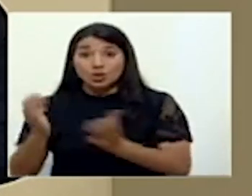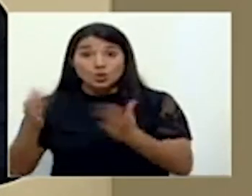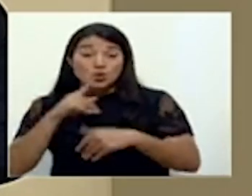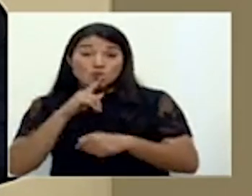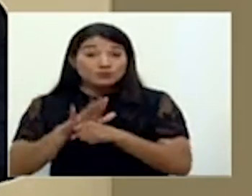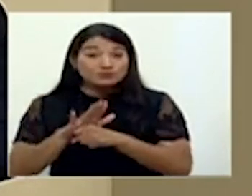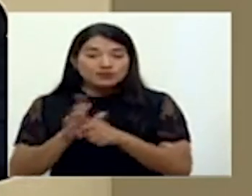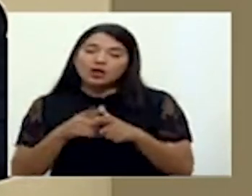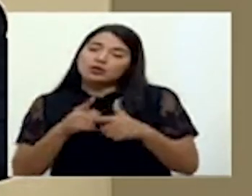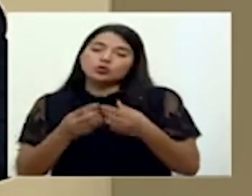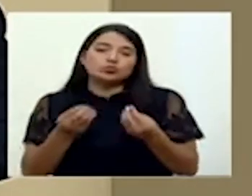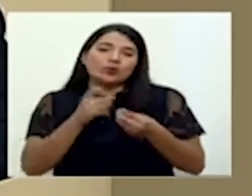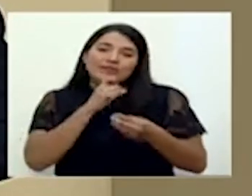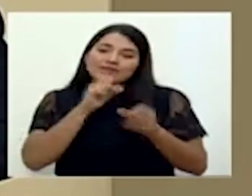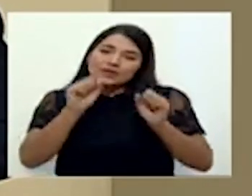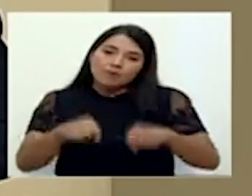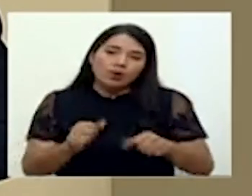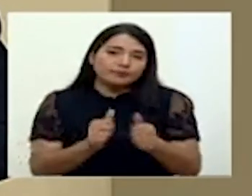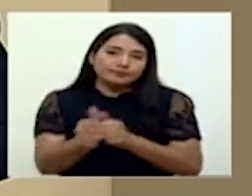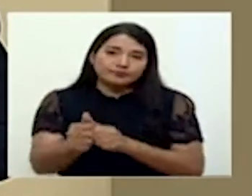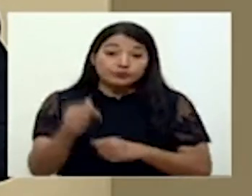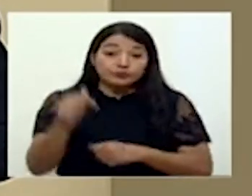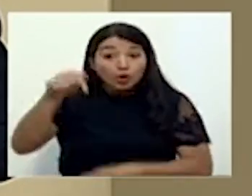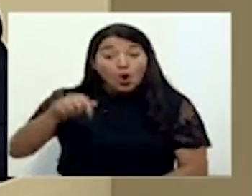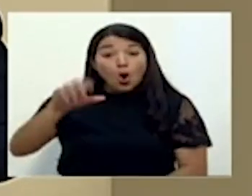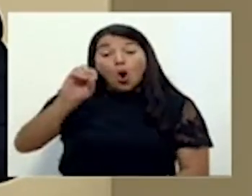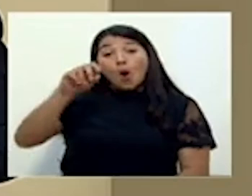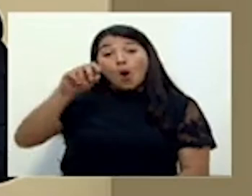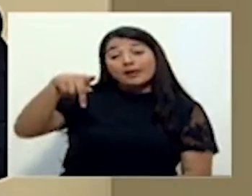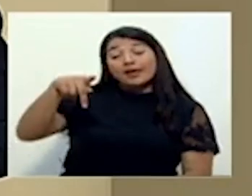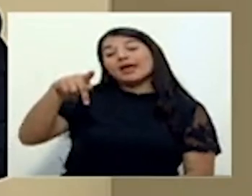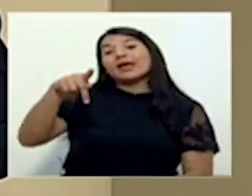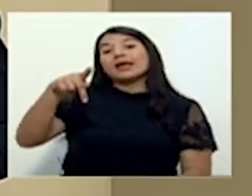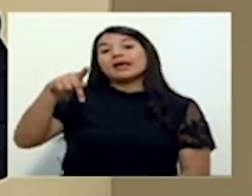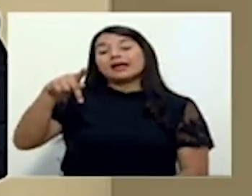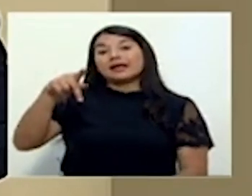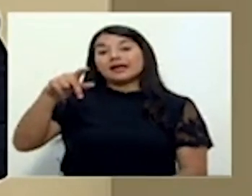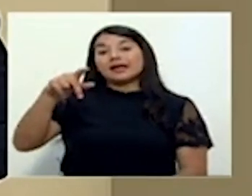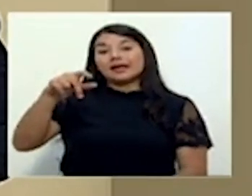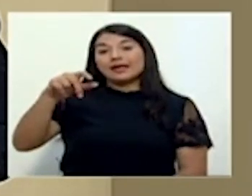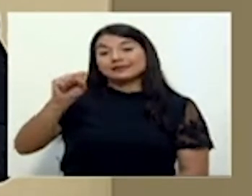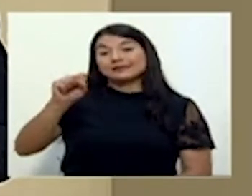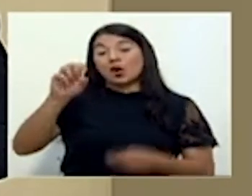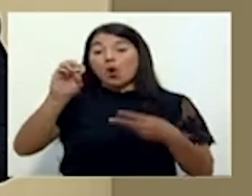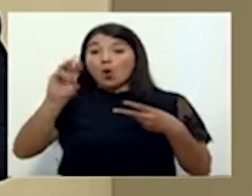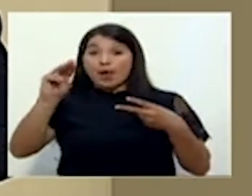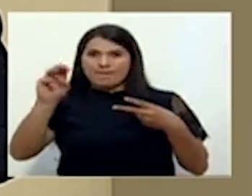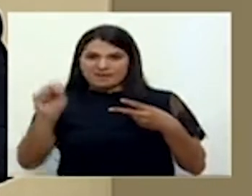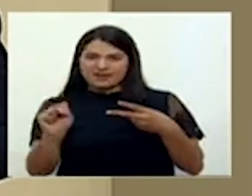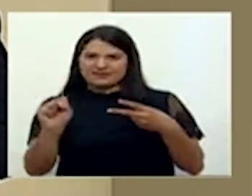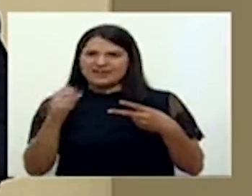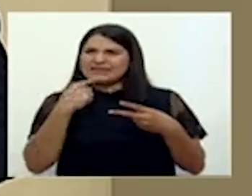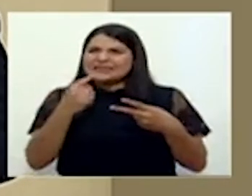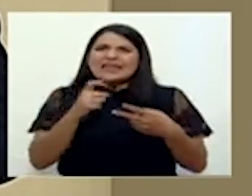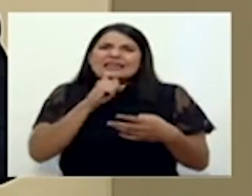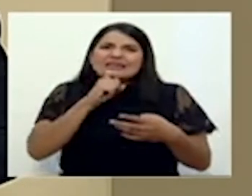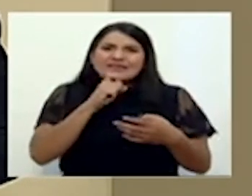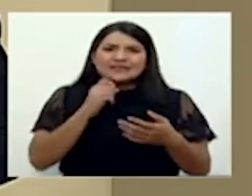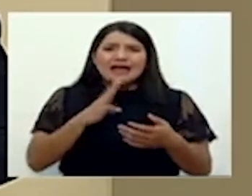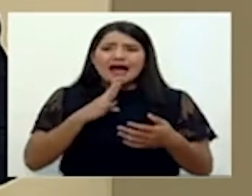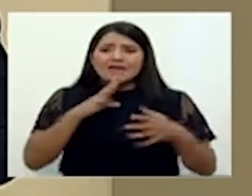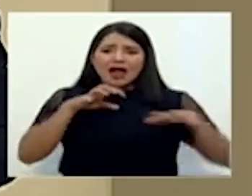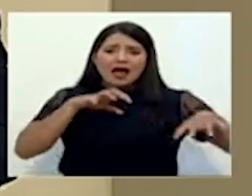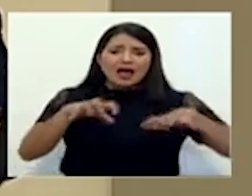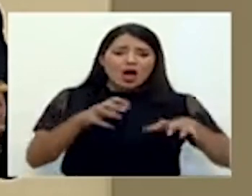pues es muy difícil que salgamos adelante. Hoy mismo la OPS, OMS y CEPAL decían, es que no, es difícil hablar de una reactivación económica, no se puede hablar de una